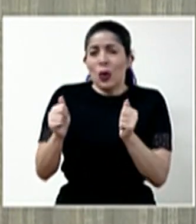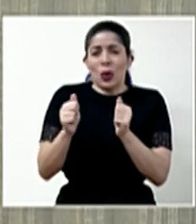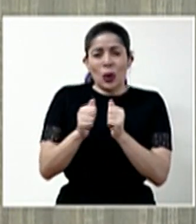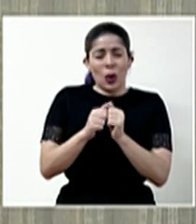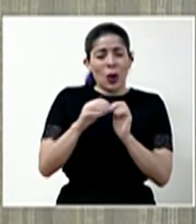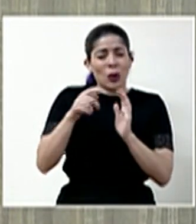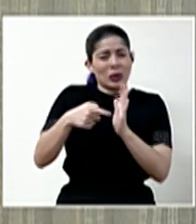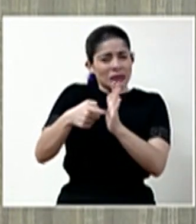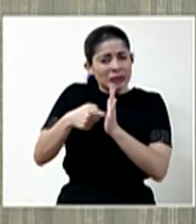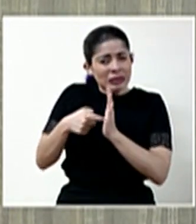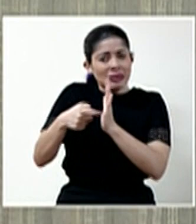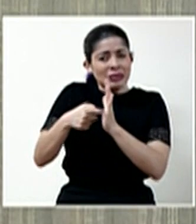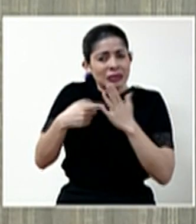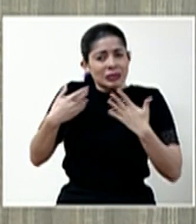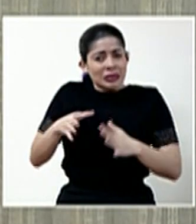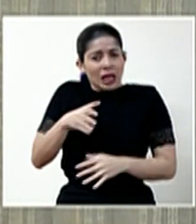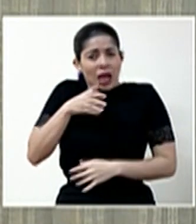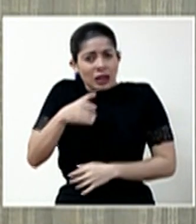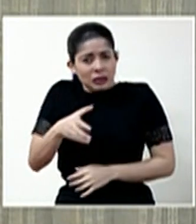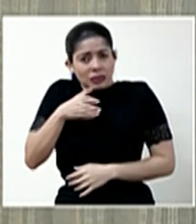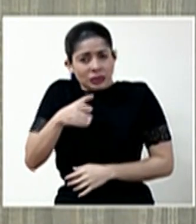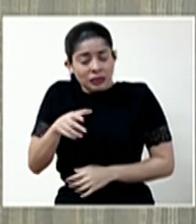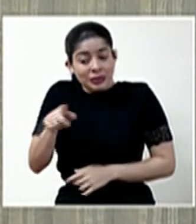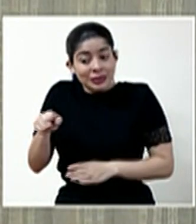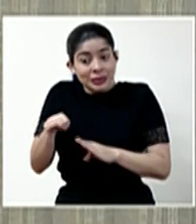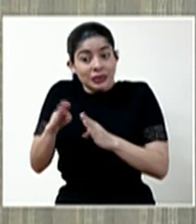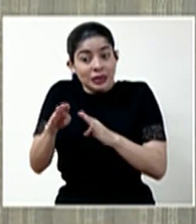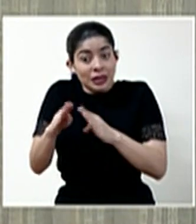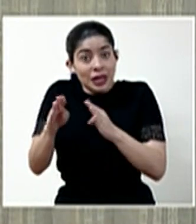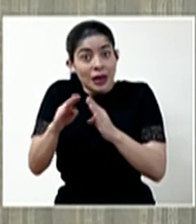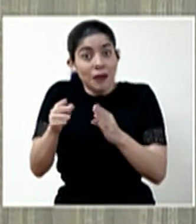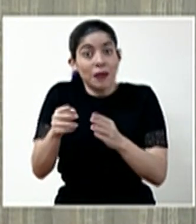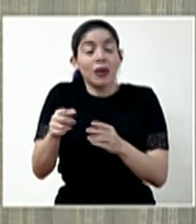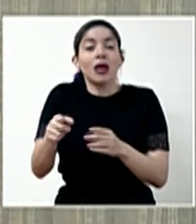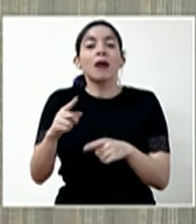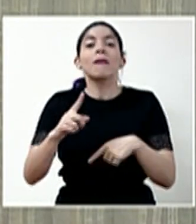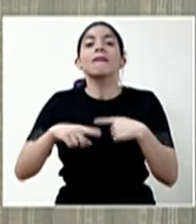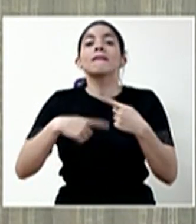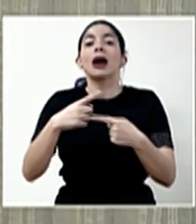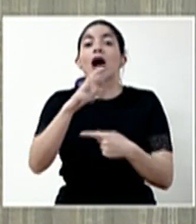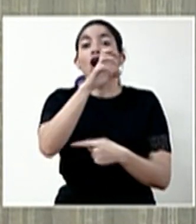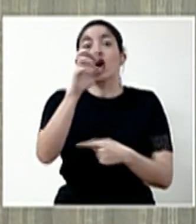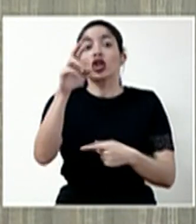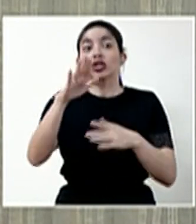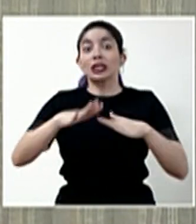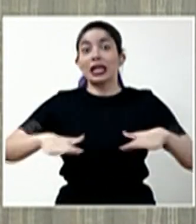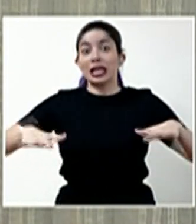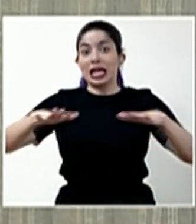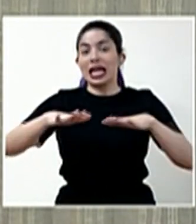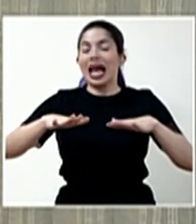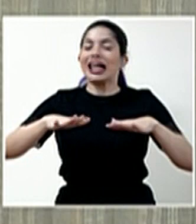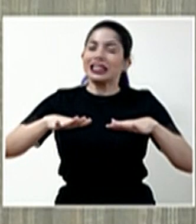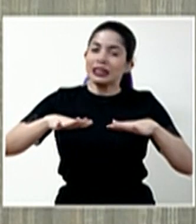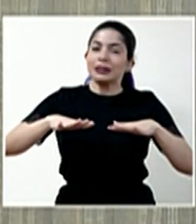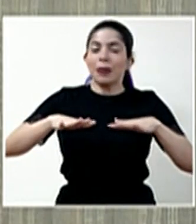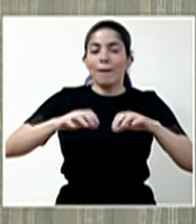las medidas que hemos venido indicando, va a ser que el Costa Rica active muchas